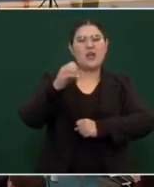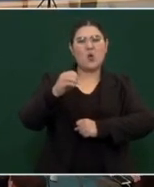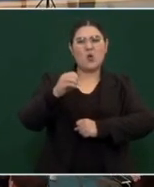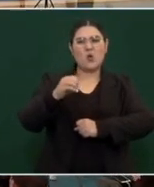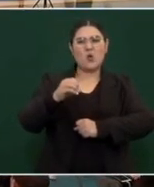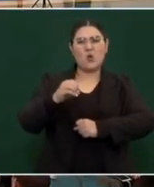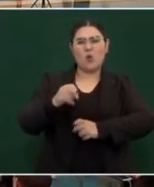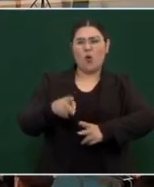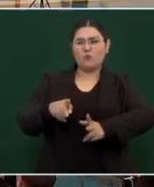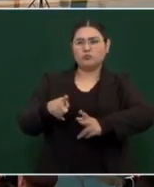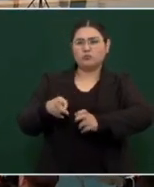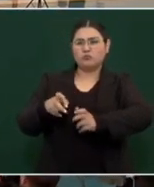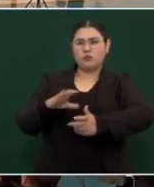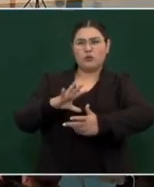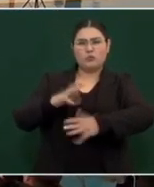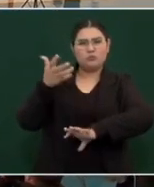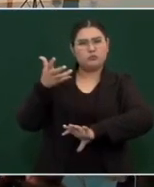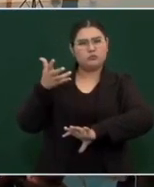cabo